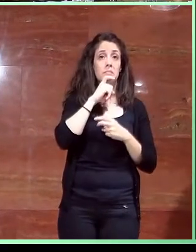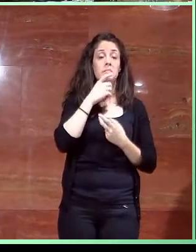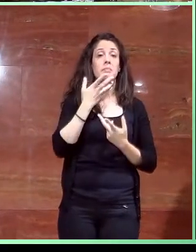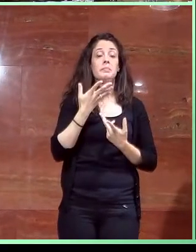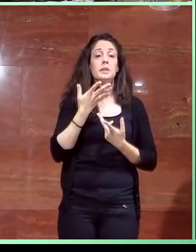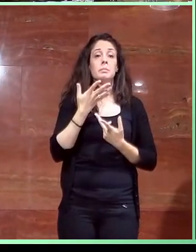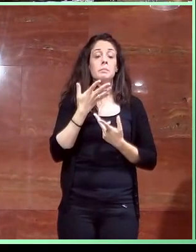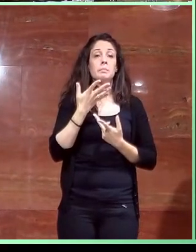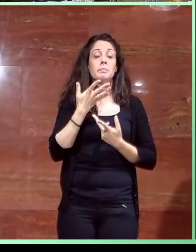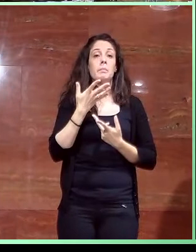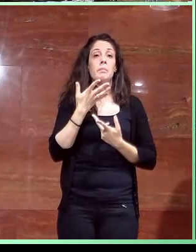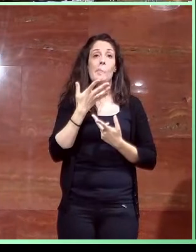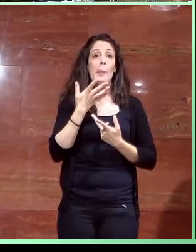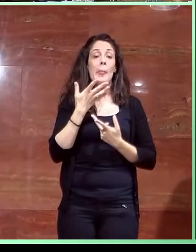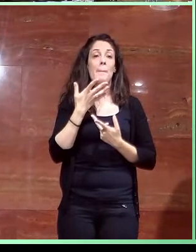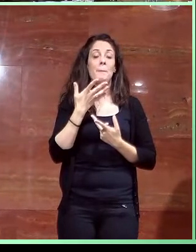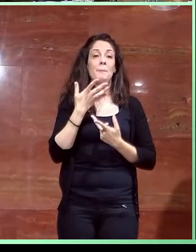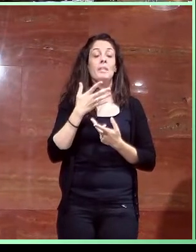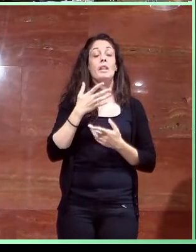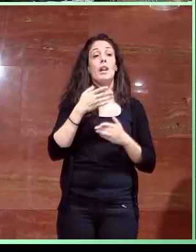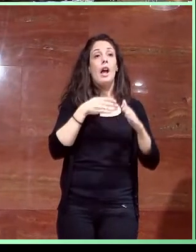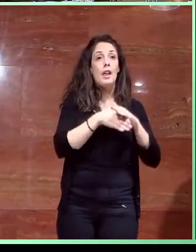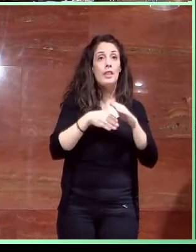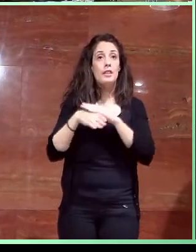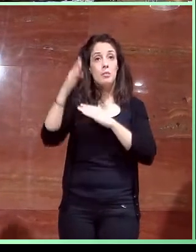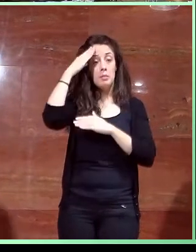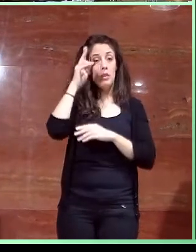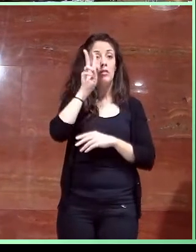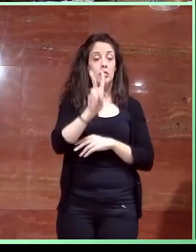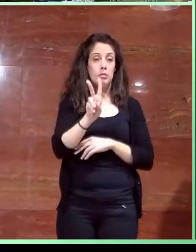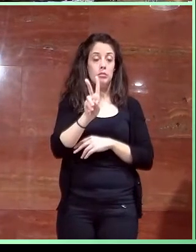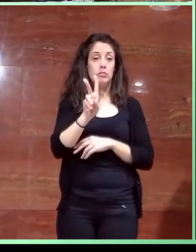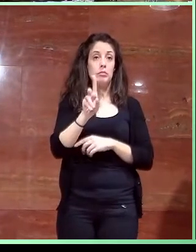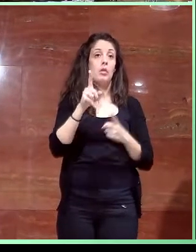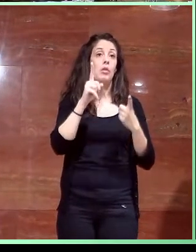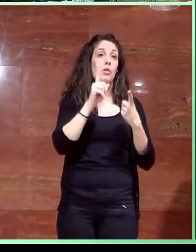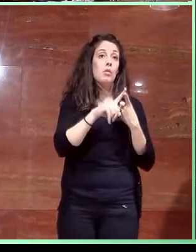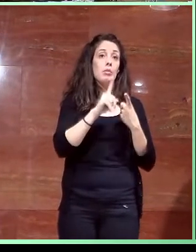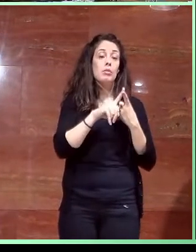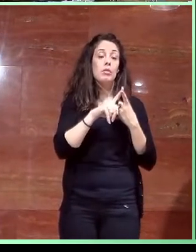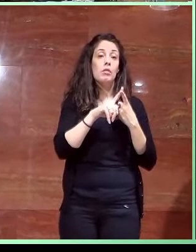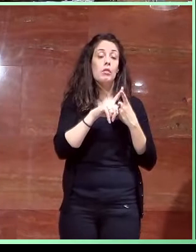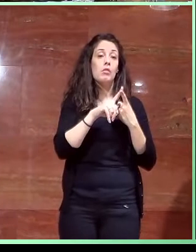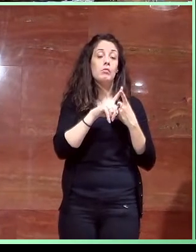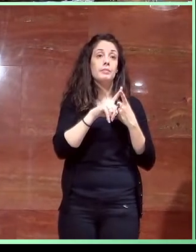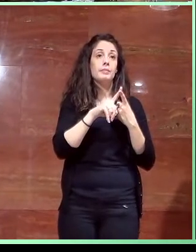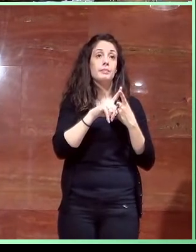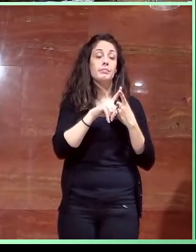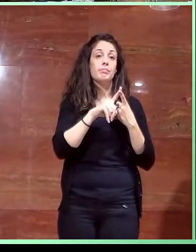tiene dos accesos principales, uno es el del acceso a la zona